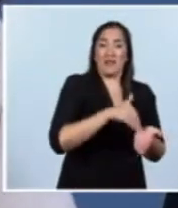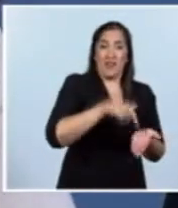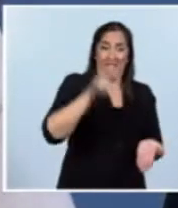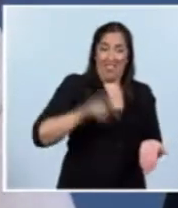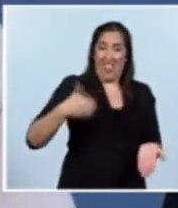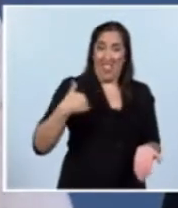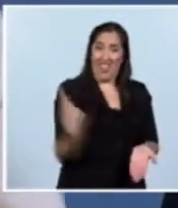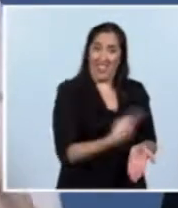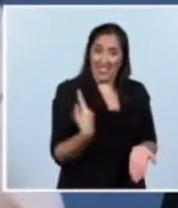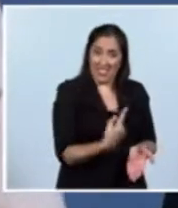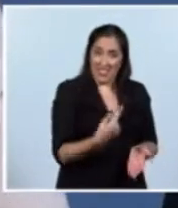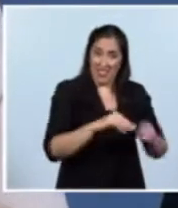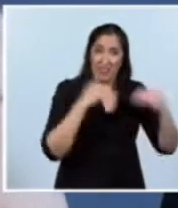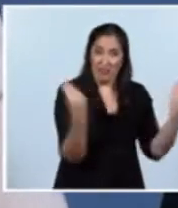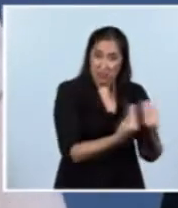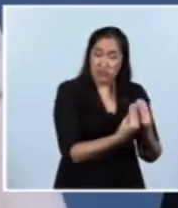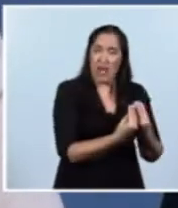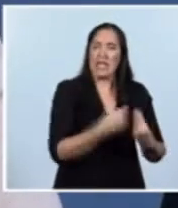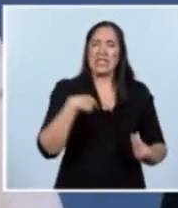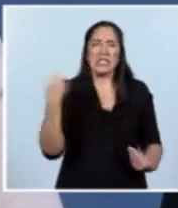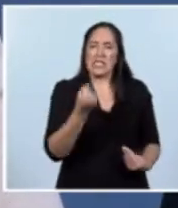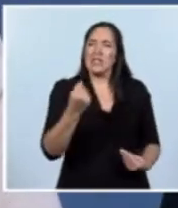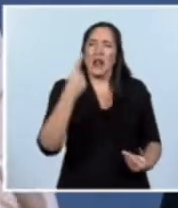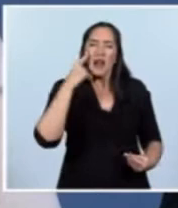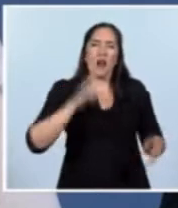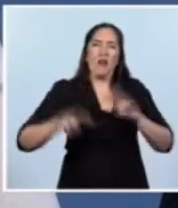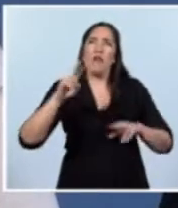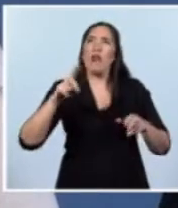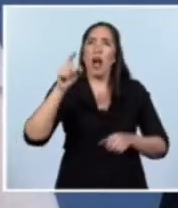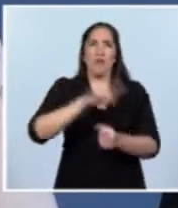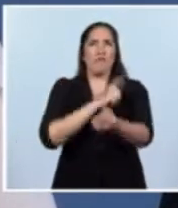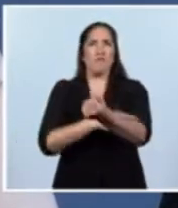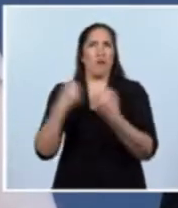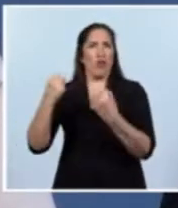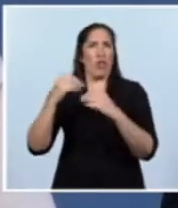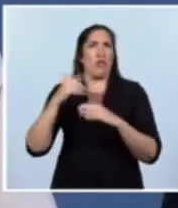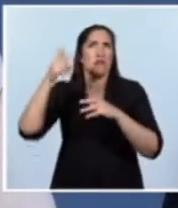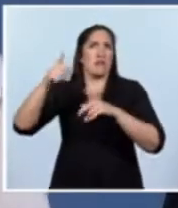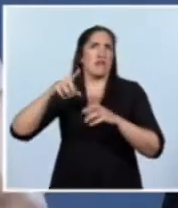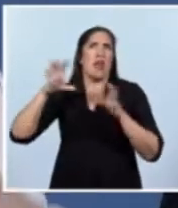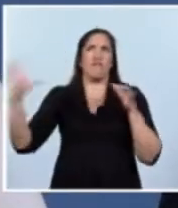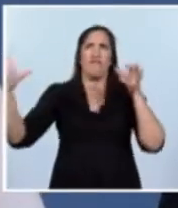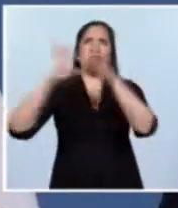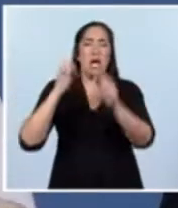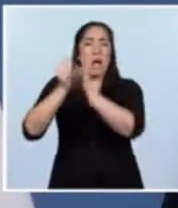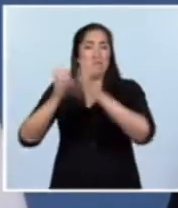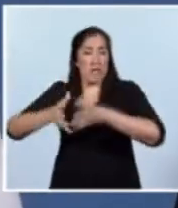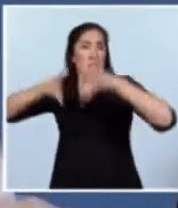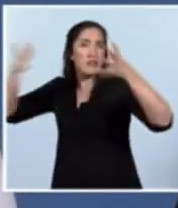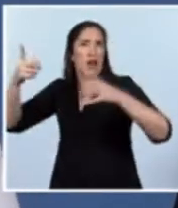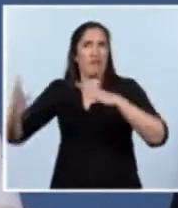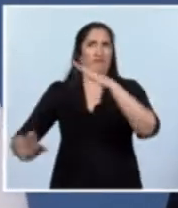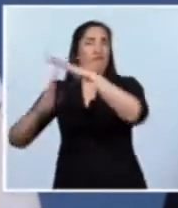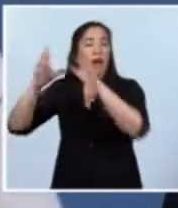asociarnos, que asociarnos realmente con las grandes potencias, con las grandes empresas para convertir a la Argentina